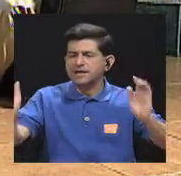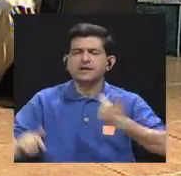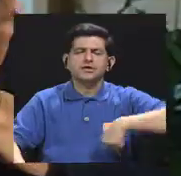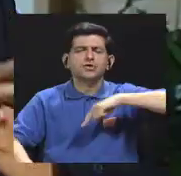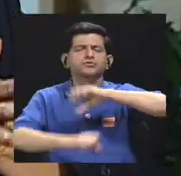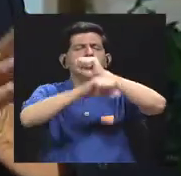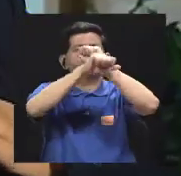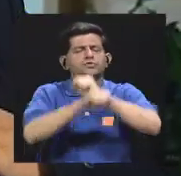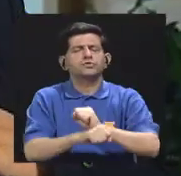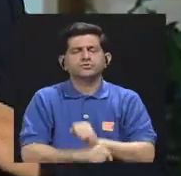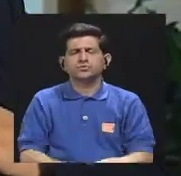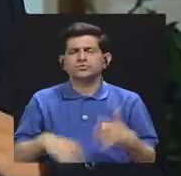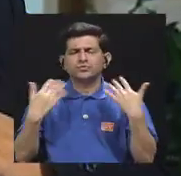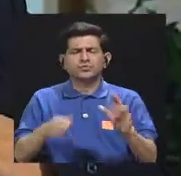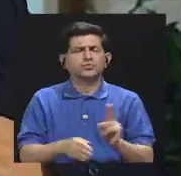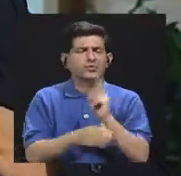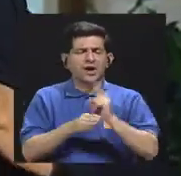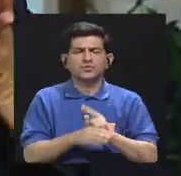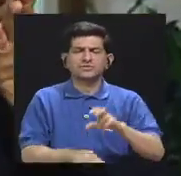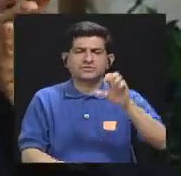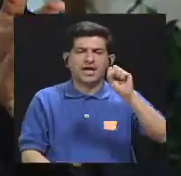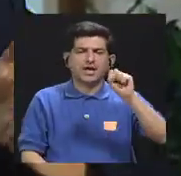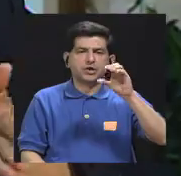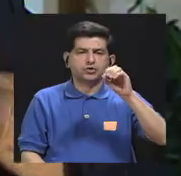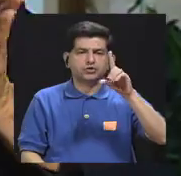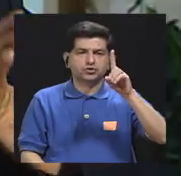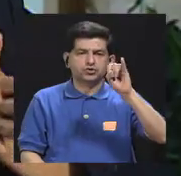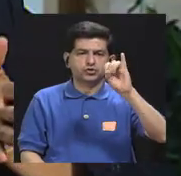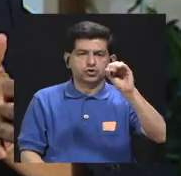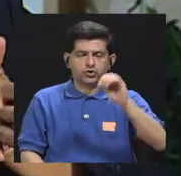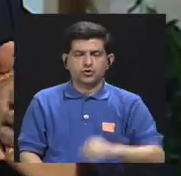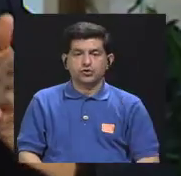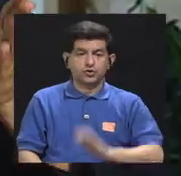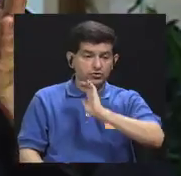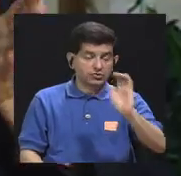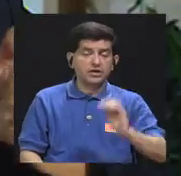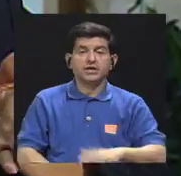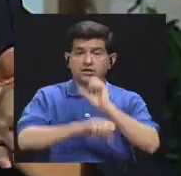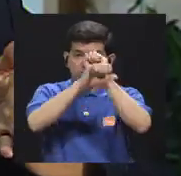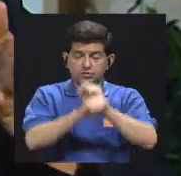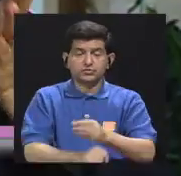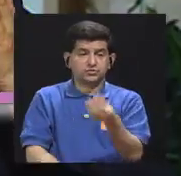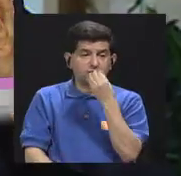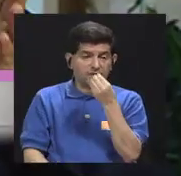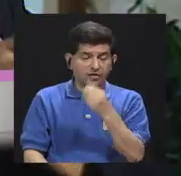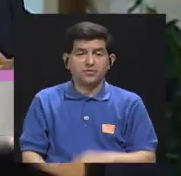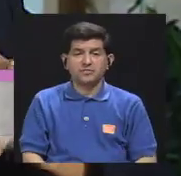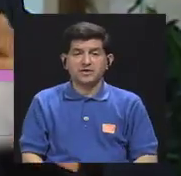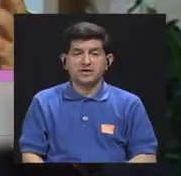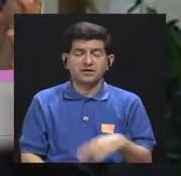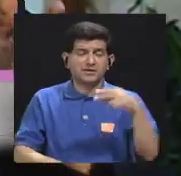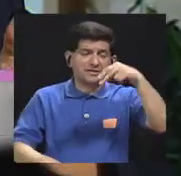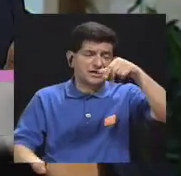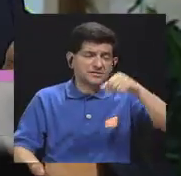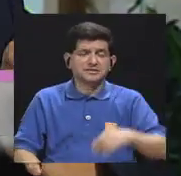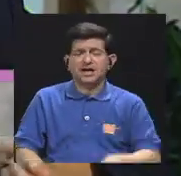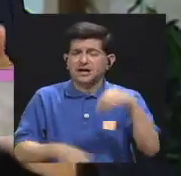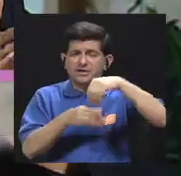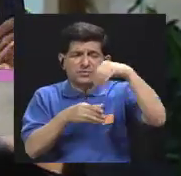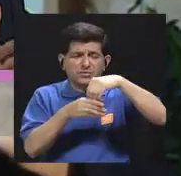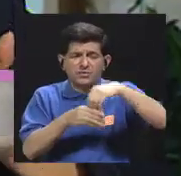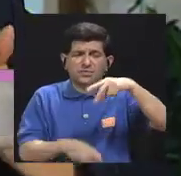habituamos a consumir mucho sodio entonces si acostumbramos al niño a comer alimentos con mucha sal con muchos